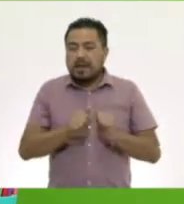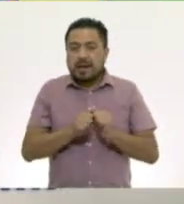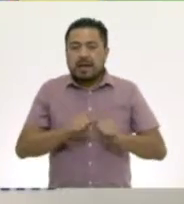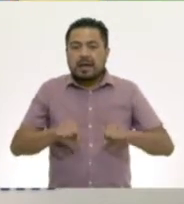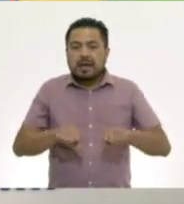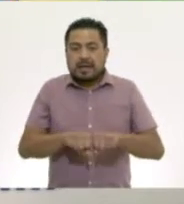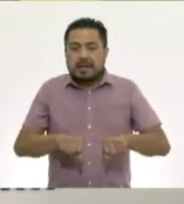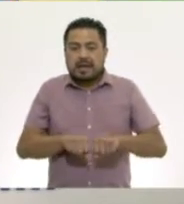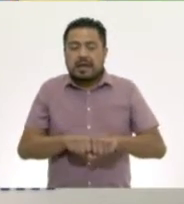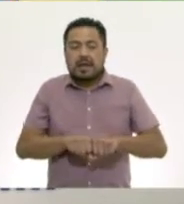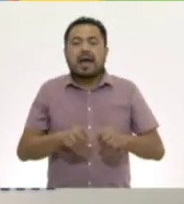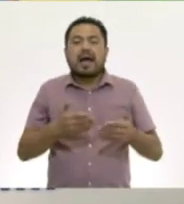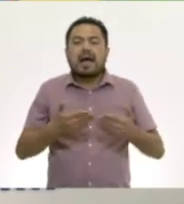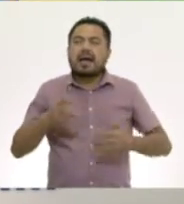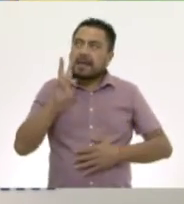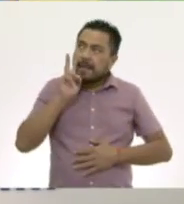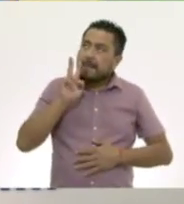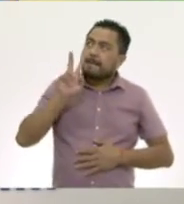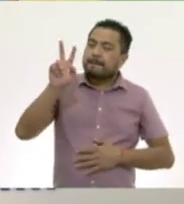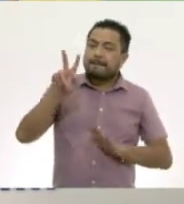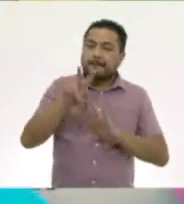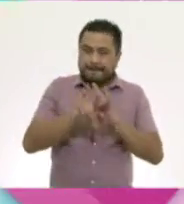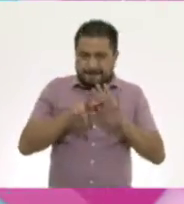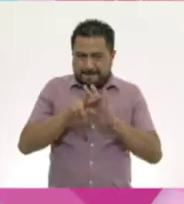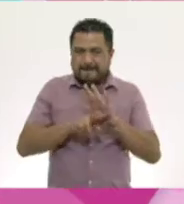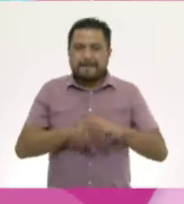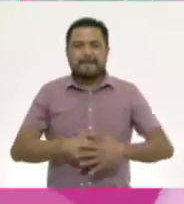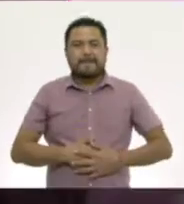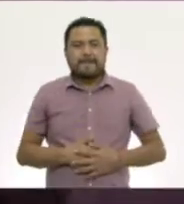palmas. ¡Vamos a ver el siguiente video!